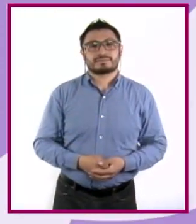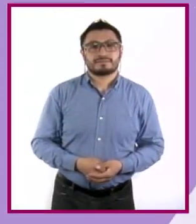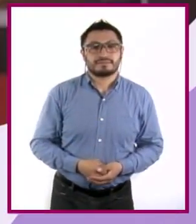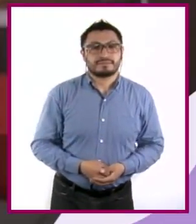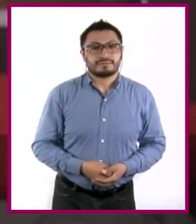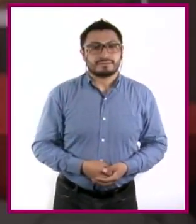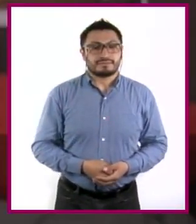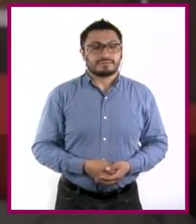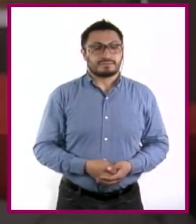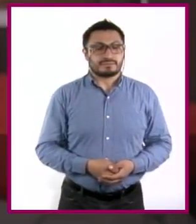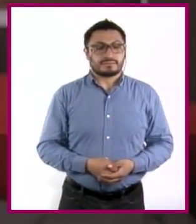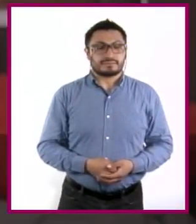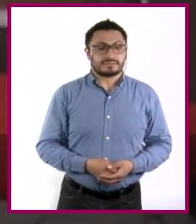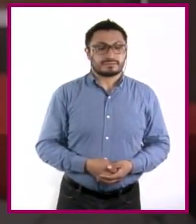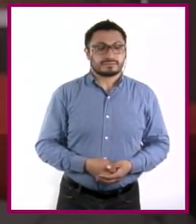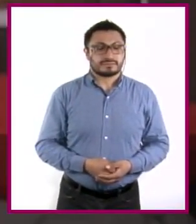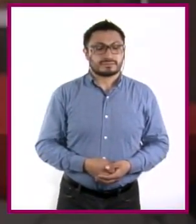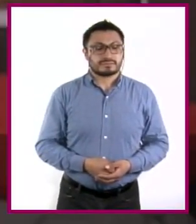¡Illa!